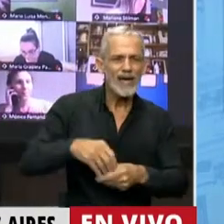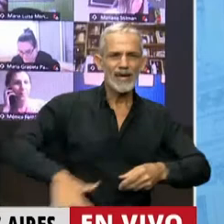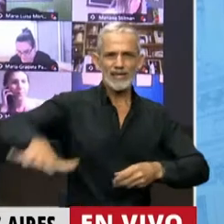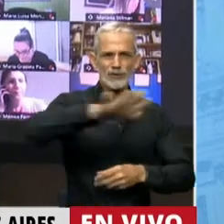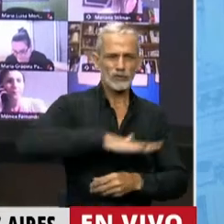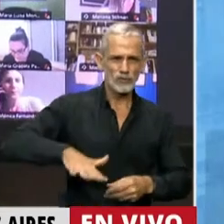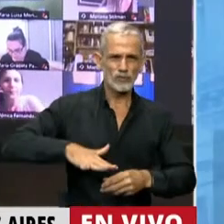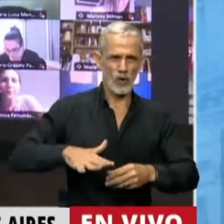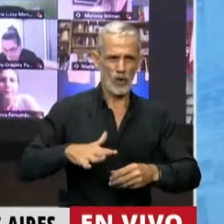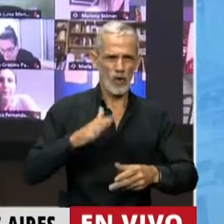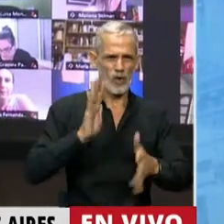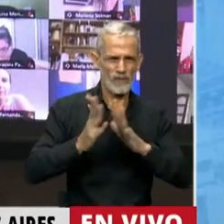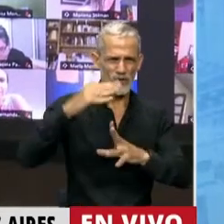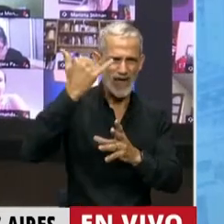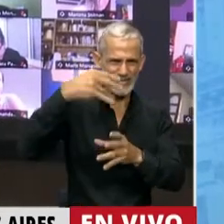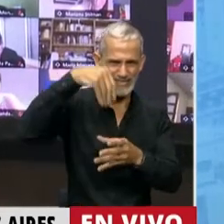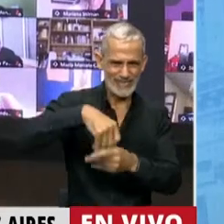violentamente